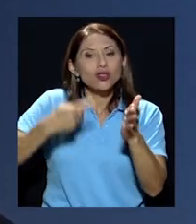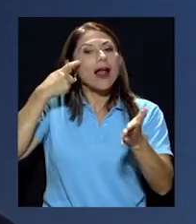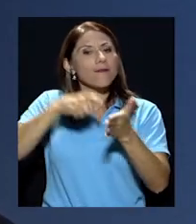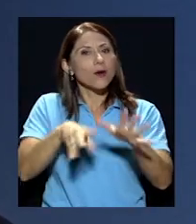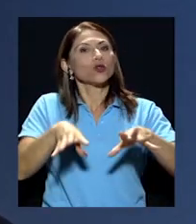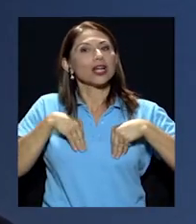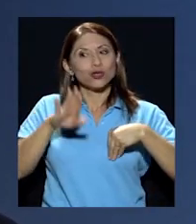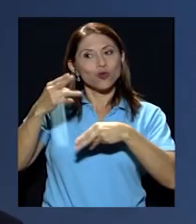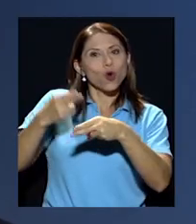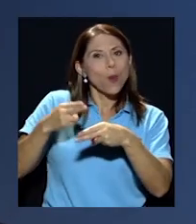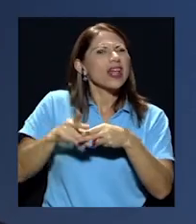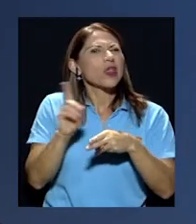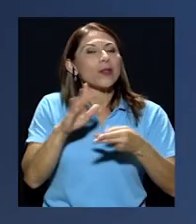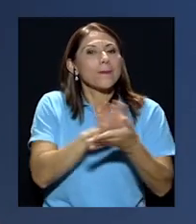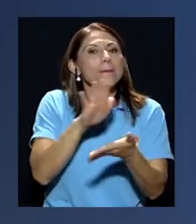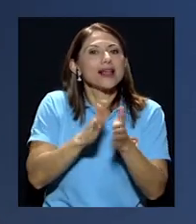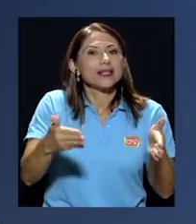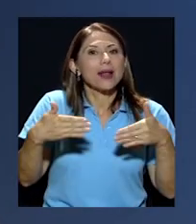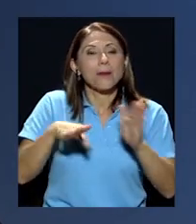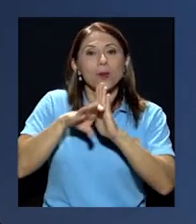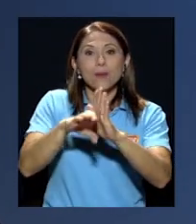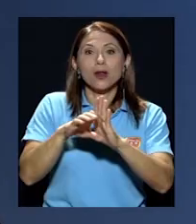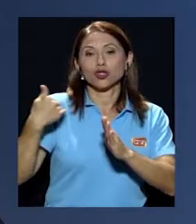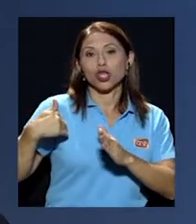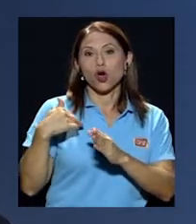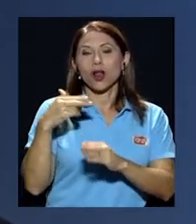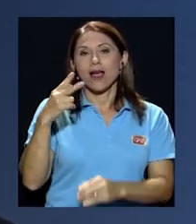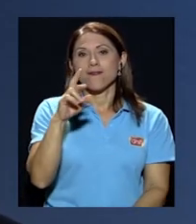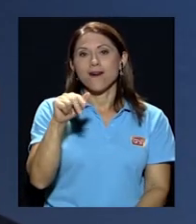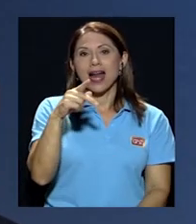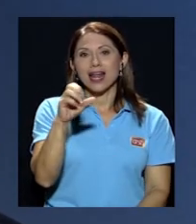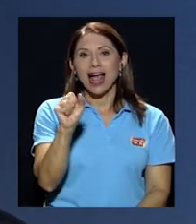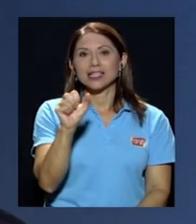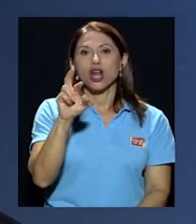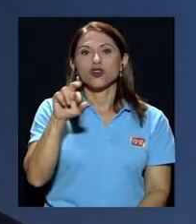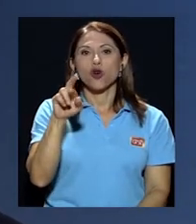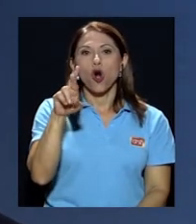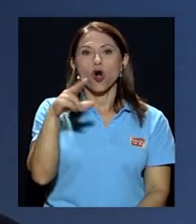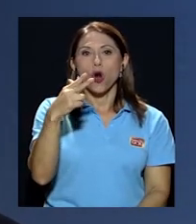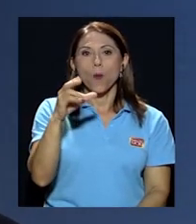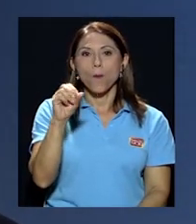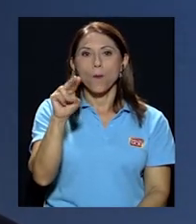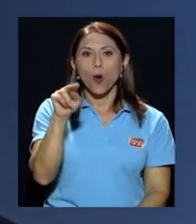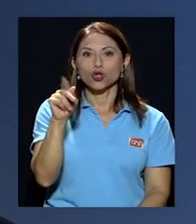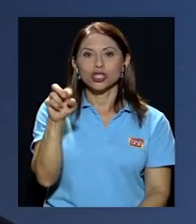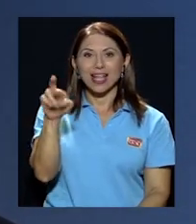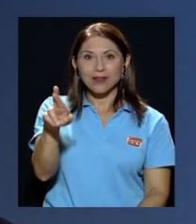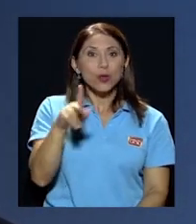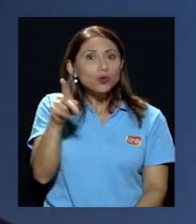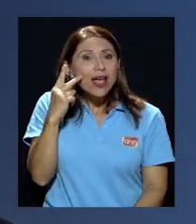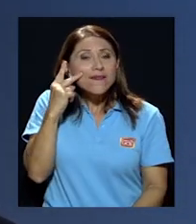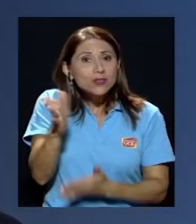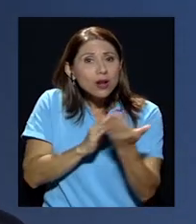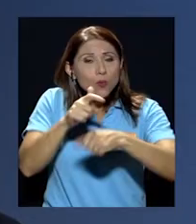estaba en los papeles de Panamá, como el caso del señor Barrio Ramoser? ¿O ha visto usted en algún momento que los periódicos